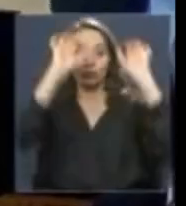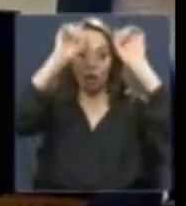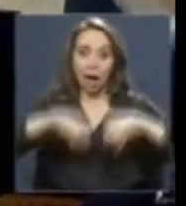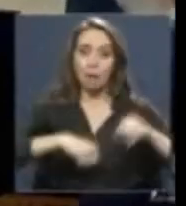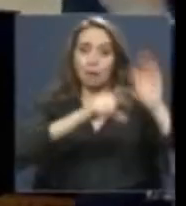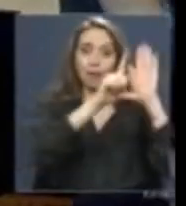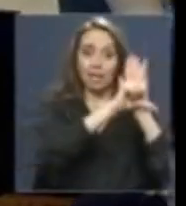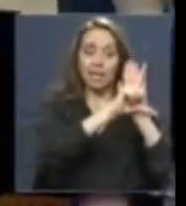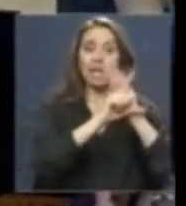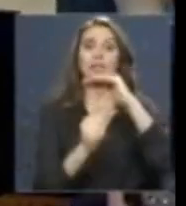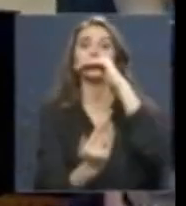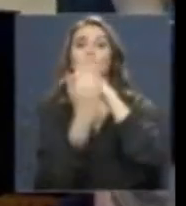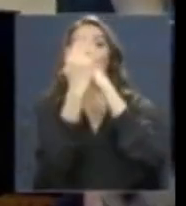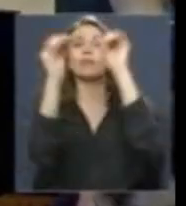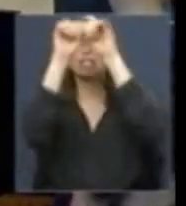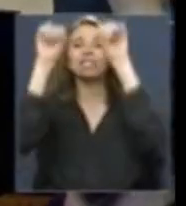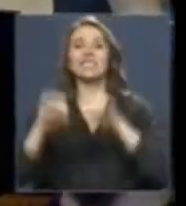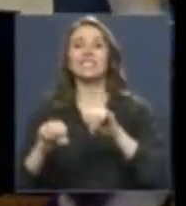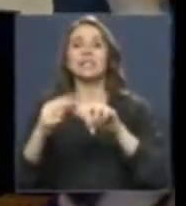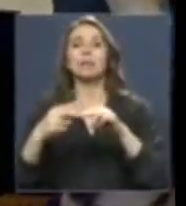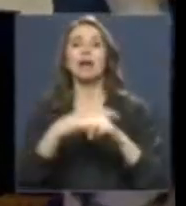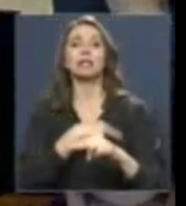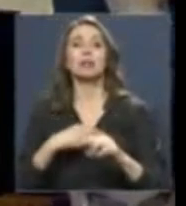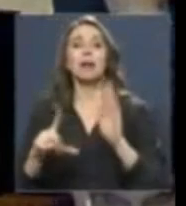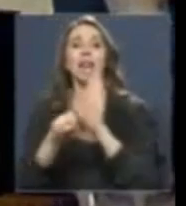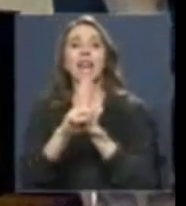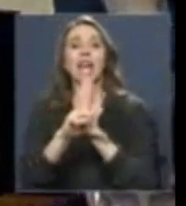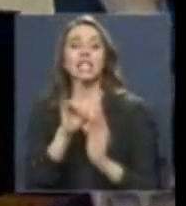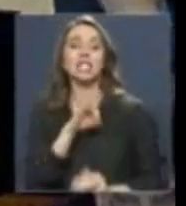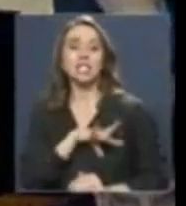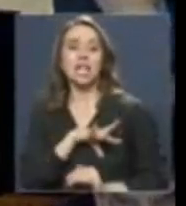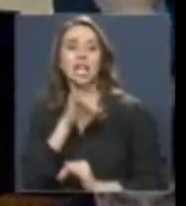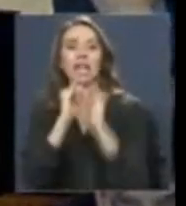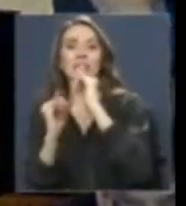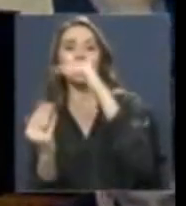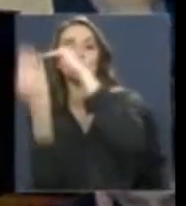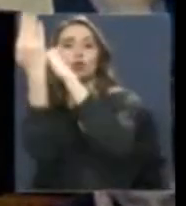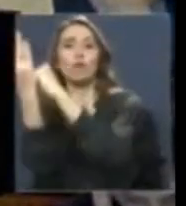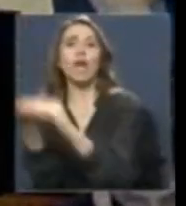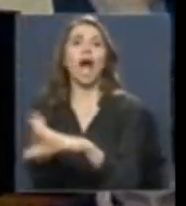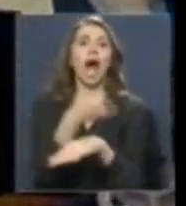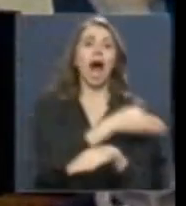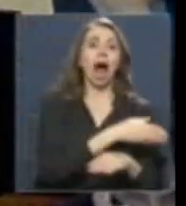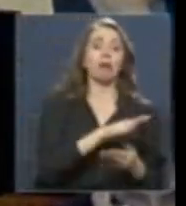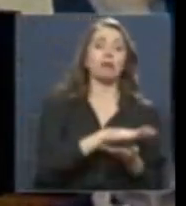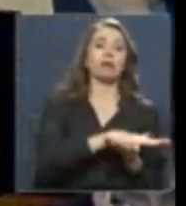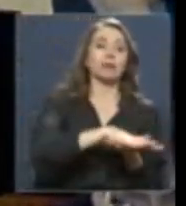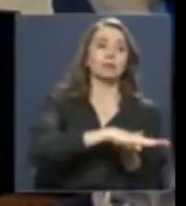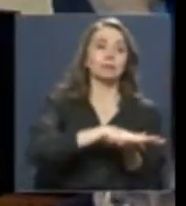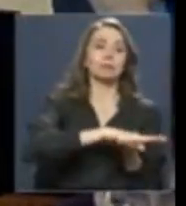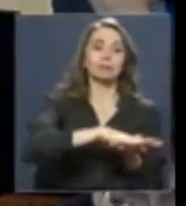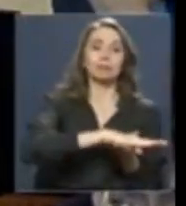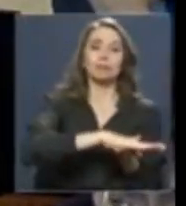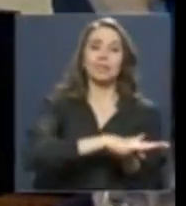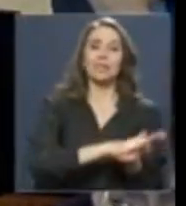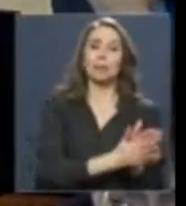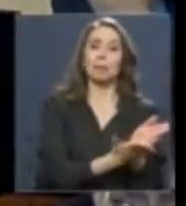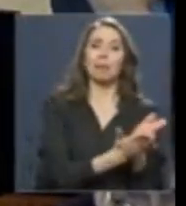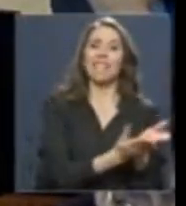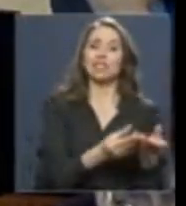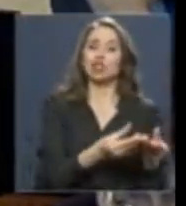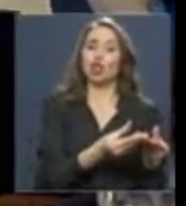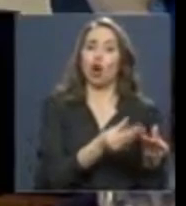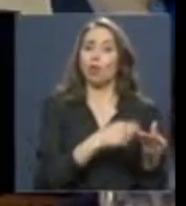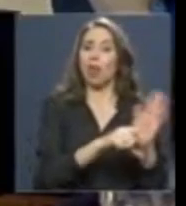sistema ley Chile por vía virtual, por vía digital, mucho antes que aquella que se evacúa en papel, y en consecuencia de eso